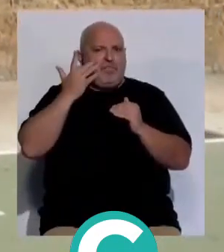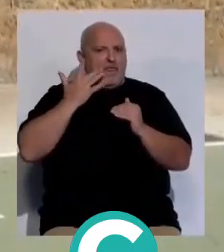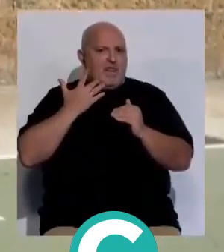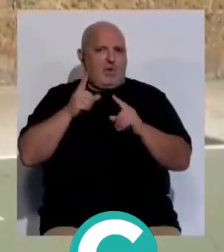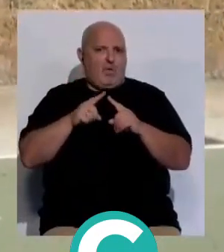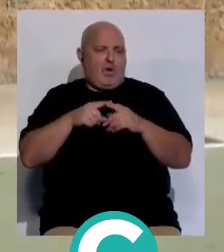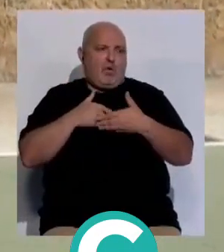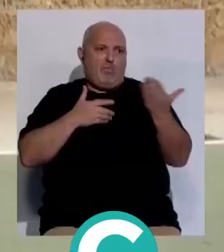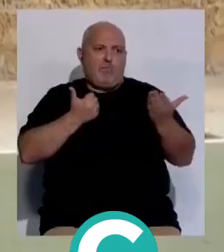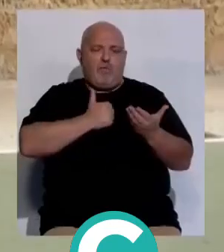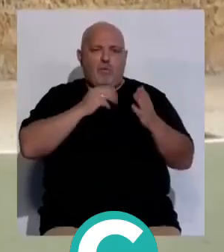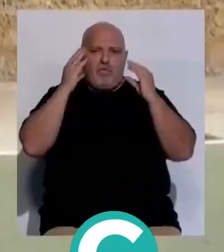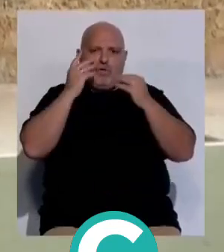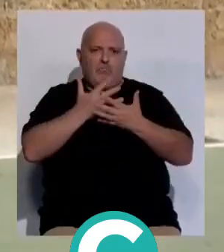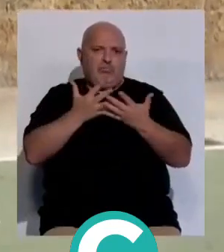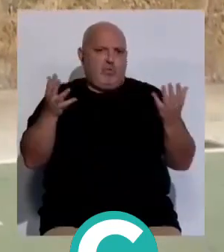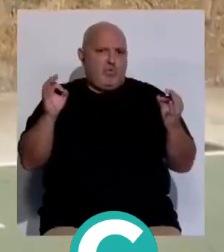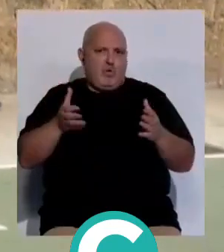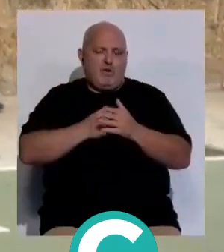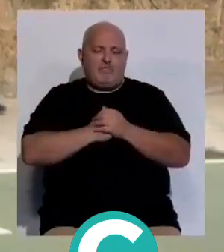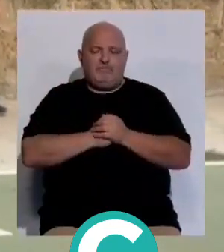como el resto de cuerpos y fuerzas de seguridad.